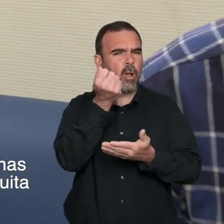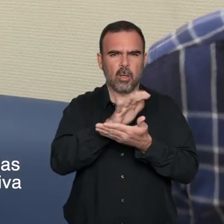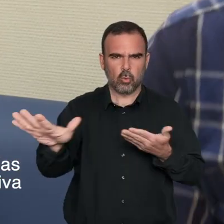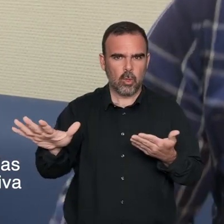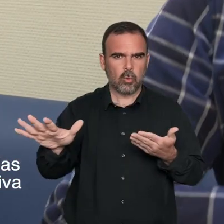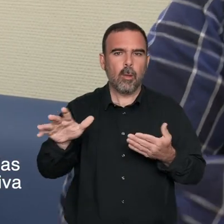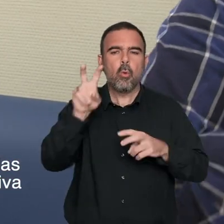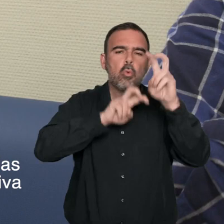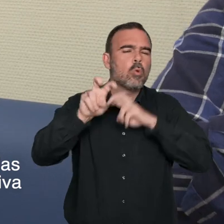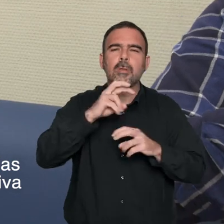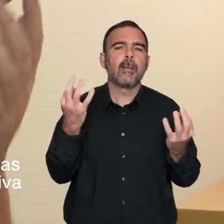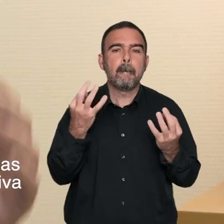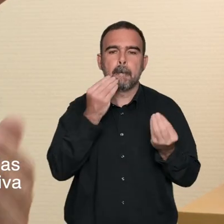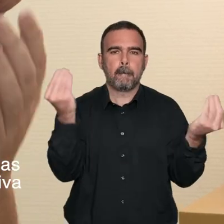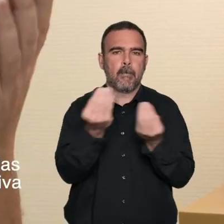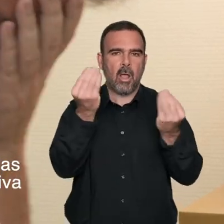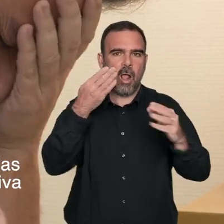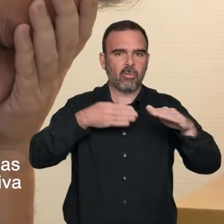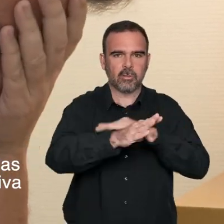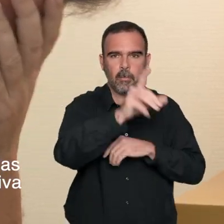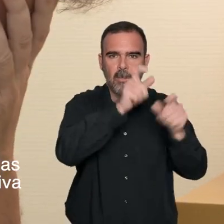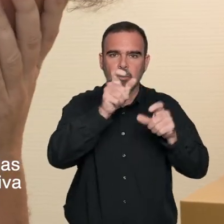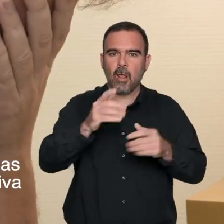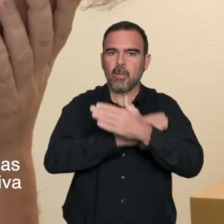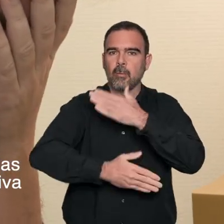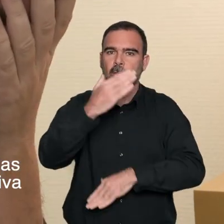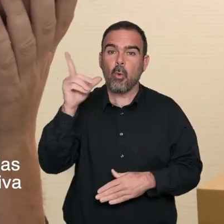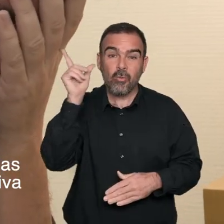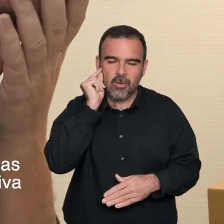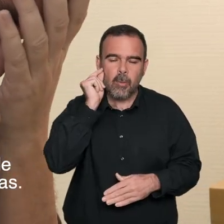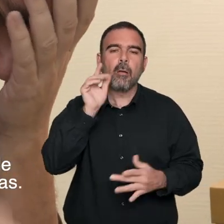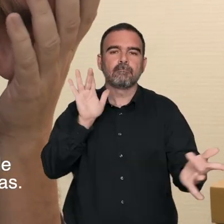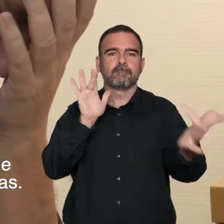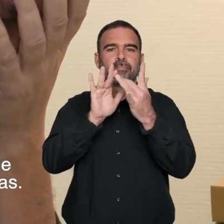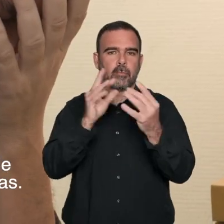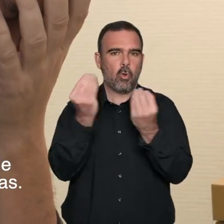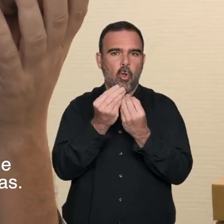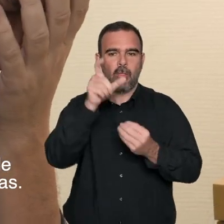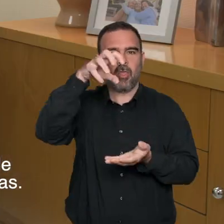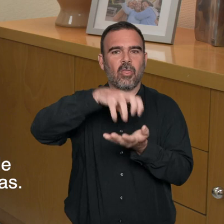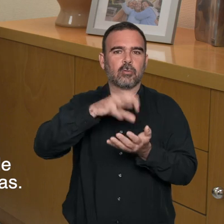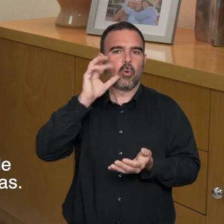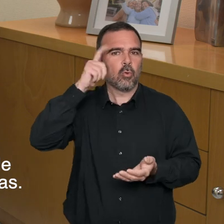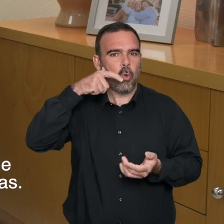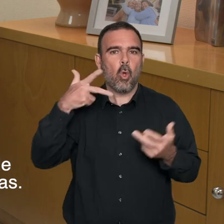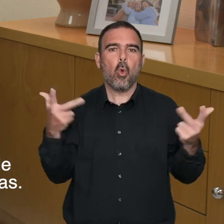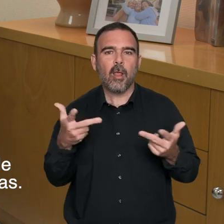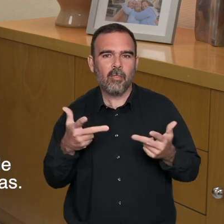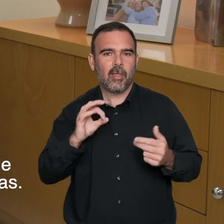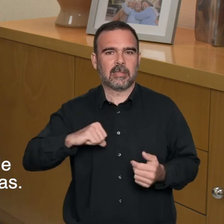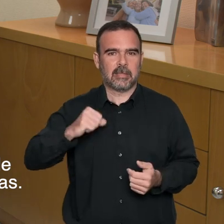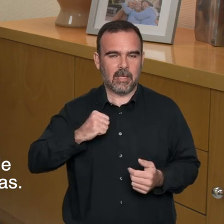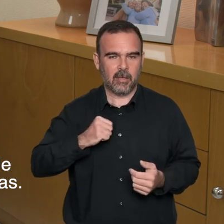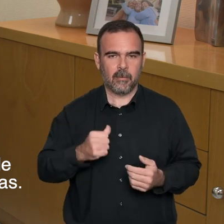gratuita para mejorar la accesibilidad de las personas con discapacidad auditiva con los Centros Coordinadores de Urgencias y